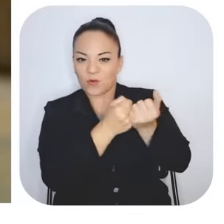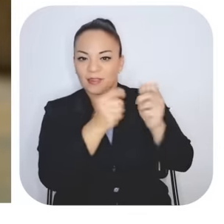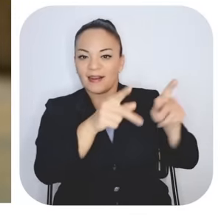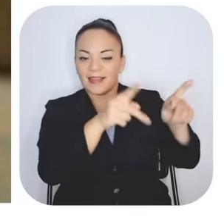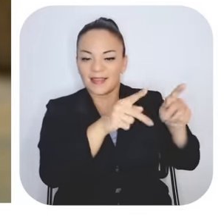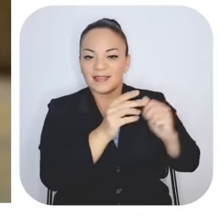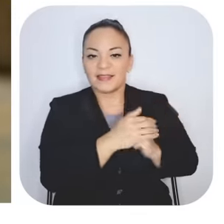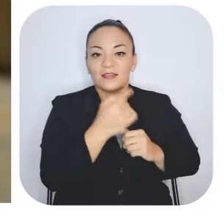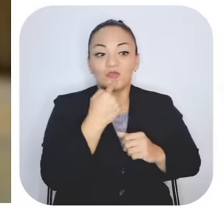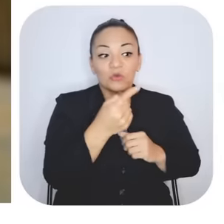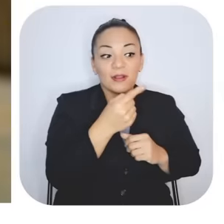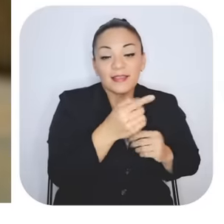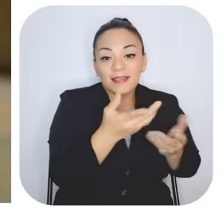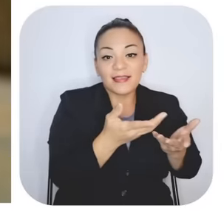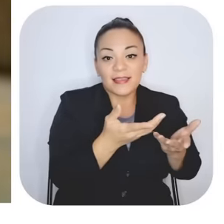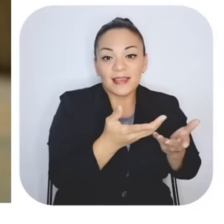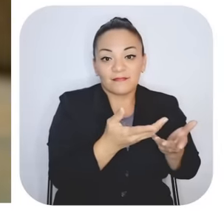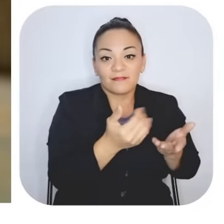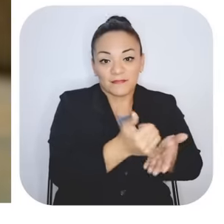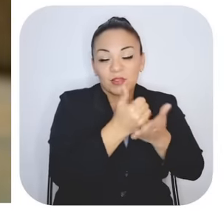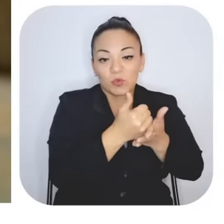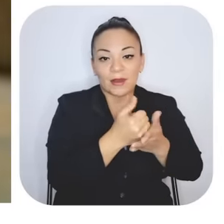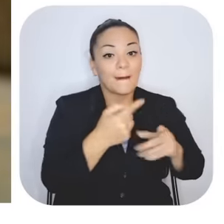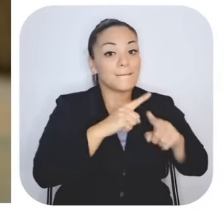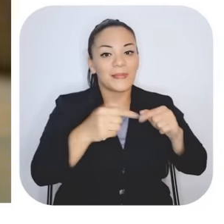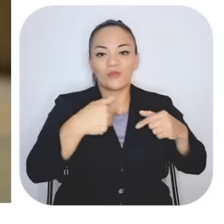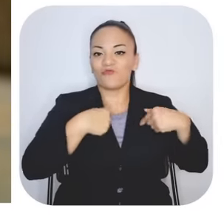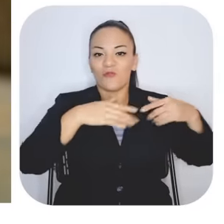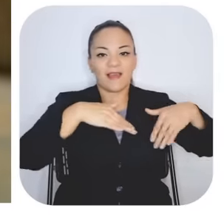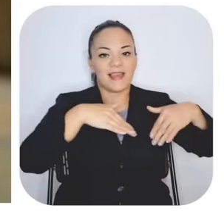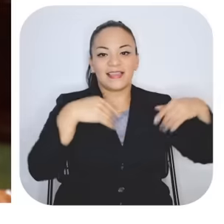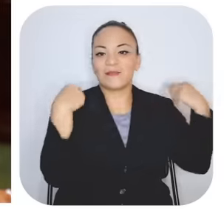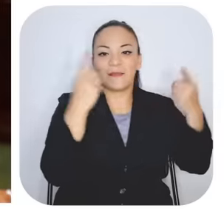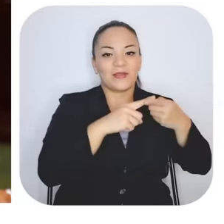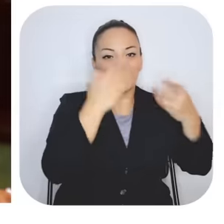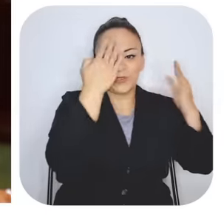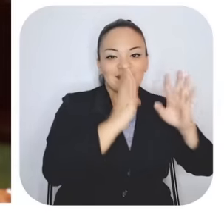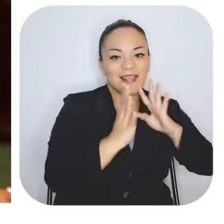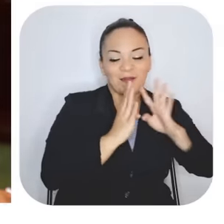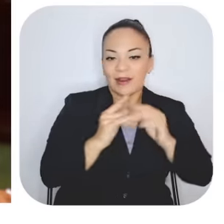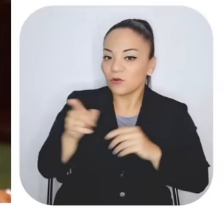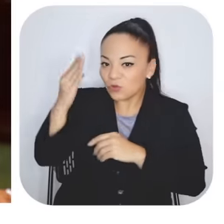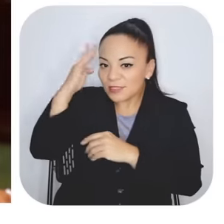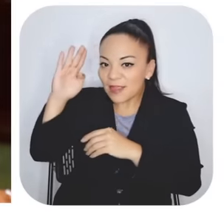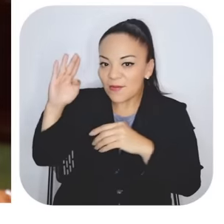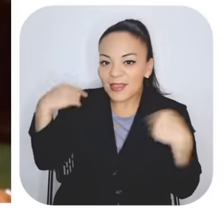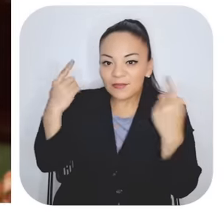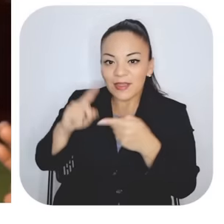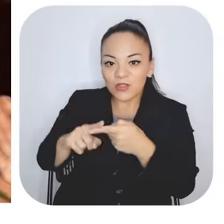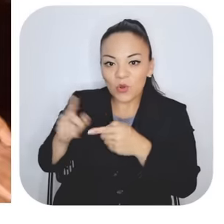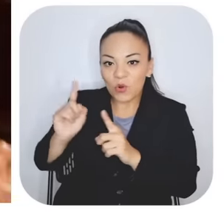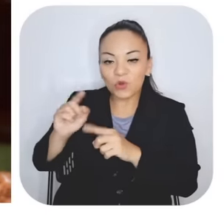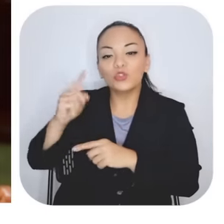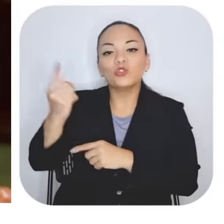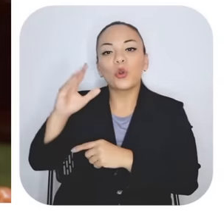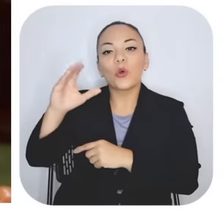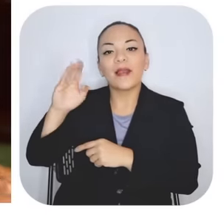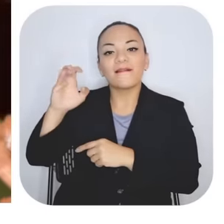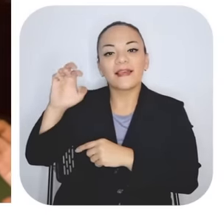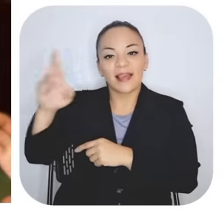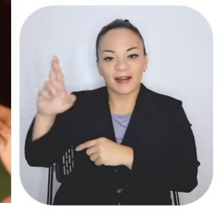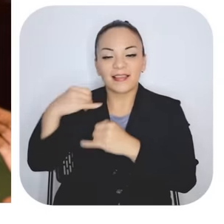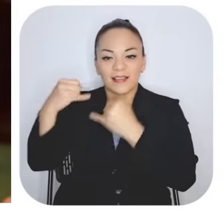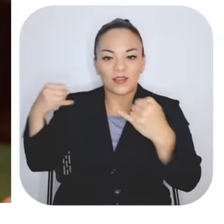a él que necesito esto, esto. Y yo no sabía hablar español. ¿No sabía hablar español desde tres años? No. ¿Sólo cabecas? ¿Sólo cabecas?